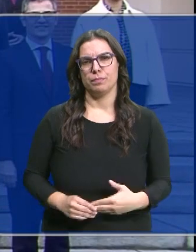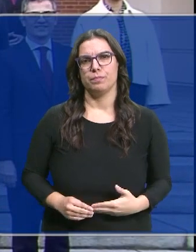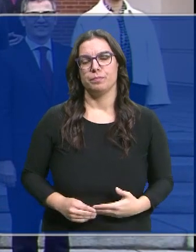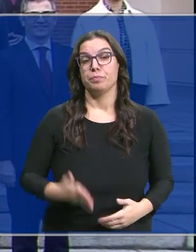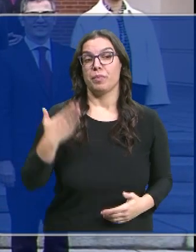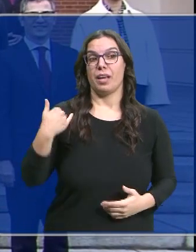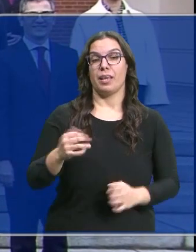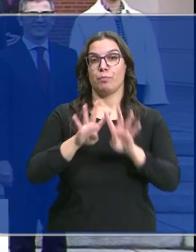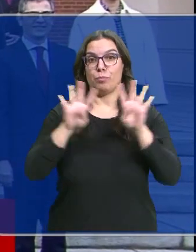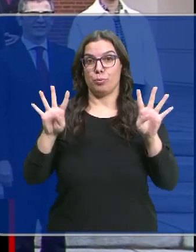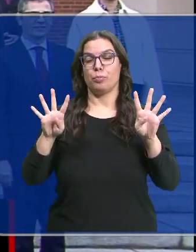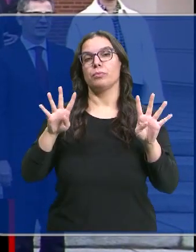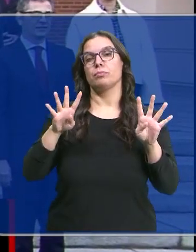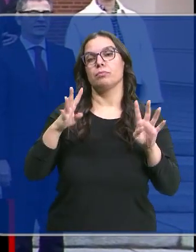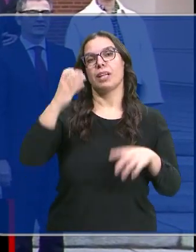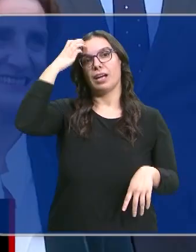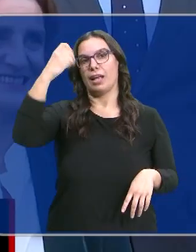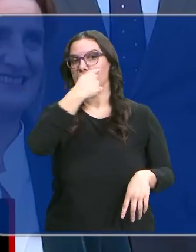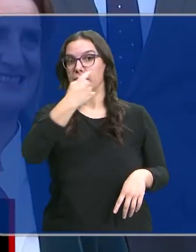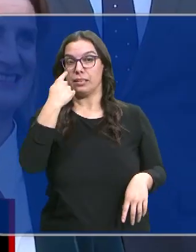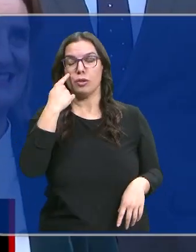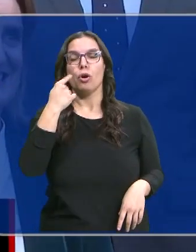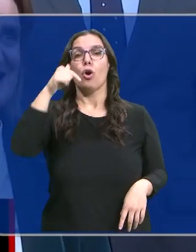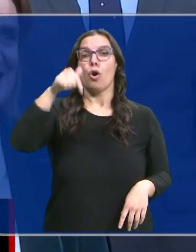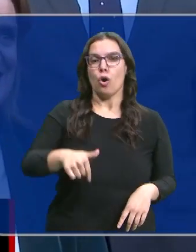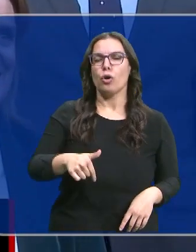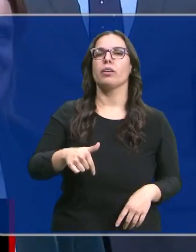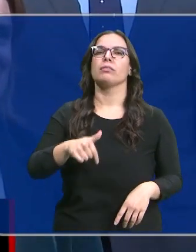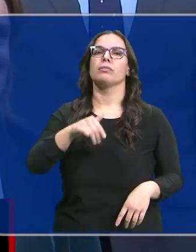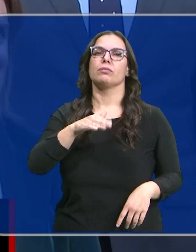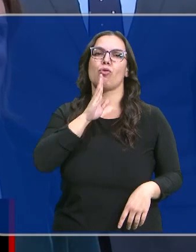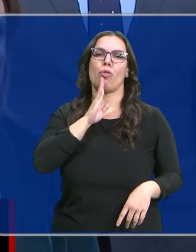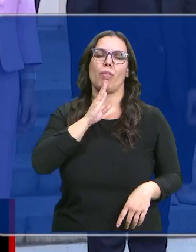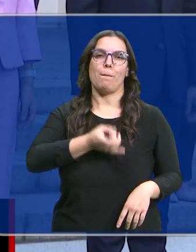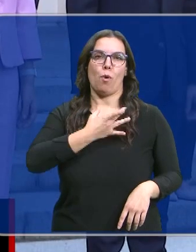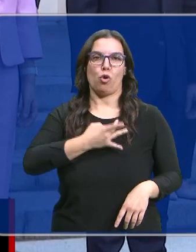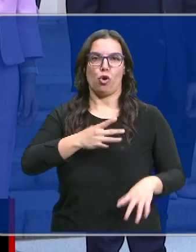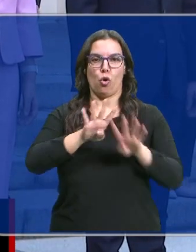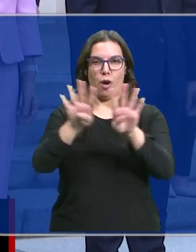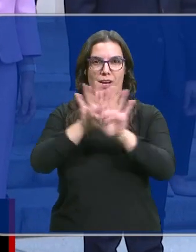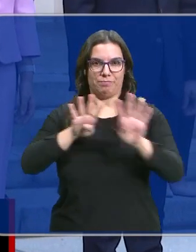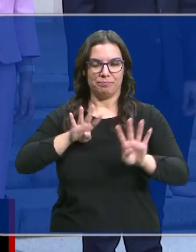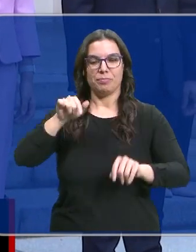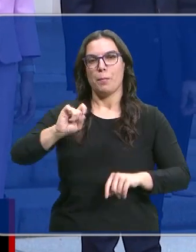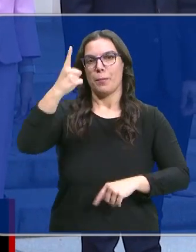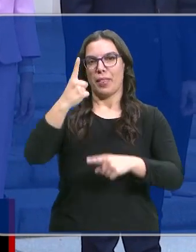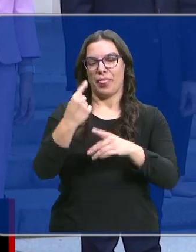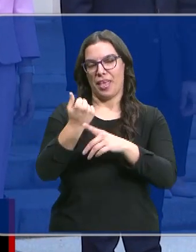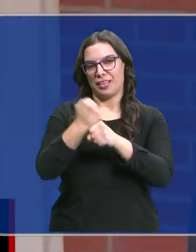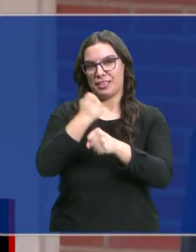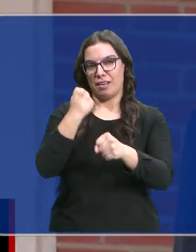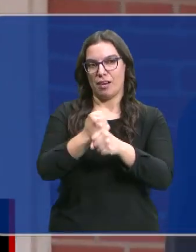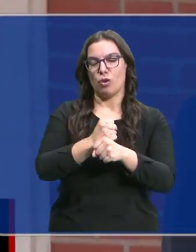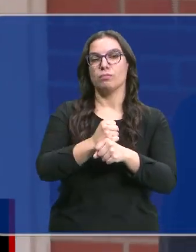Si ayer posaban ante el rey tras la promesa de sus cargos, hoy lo han hecho en las escalinatas del Palacio de la Moncloa en su primer día de trabajo. Son los 22